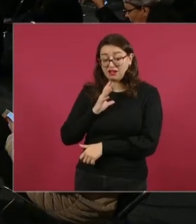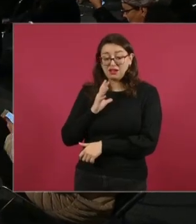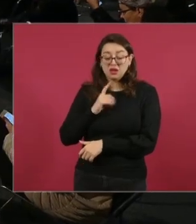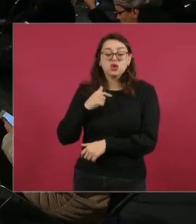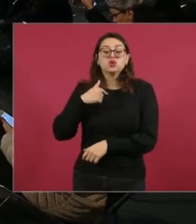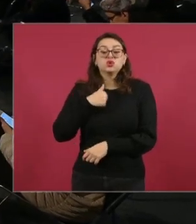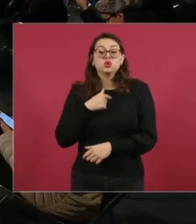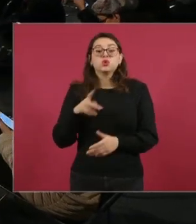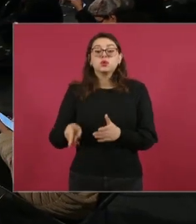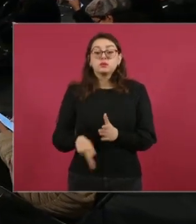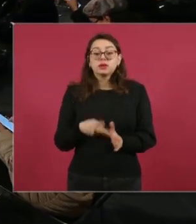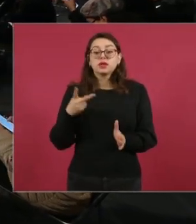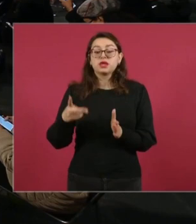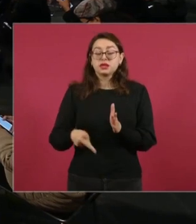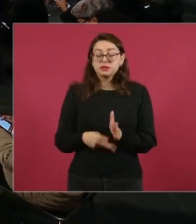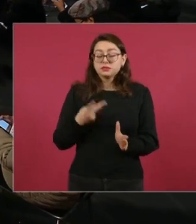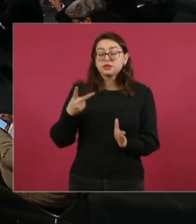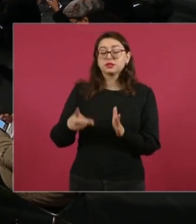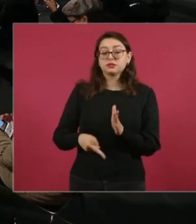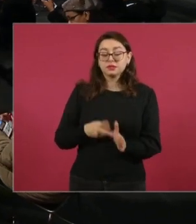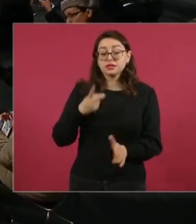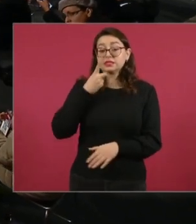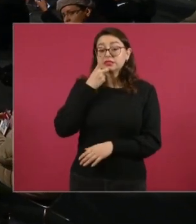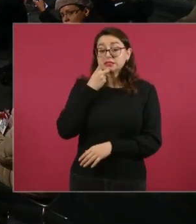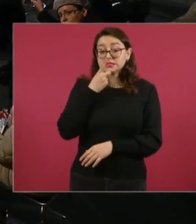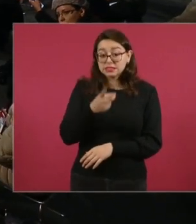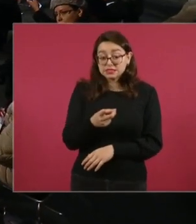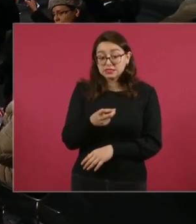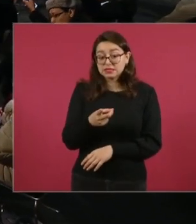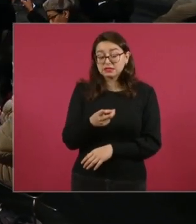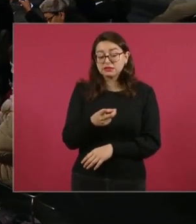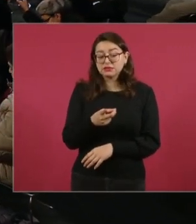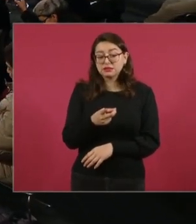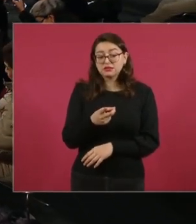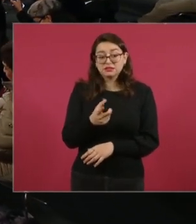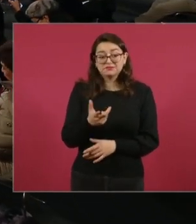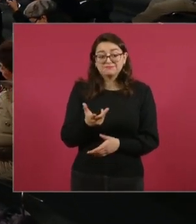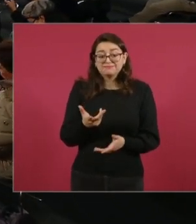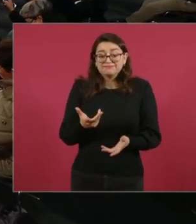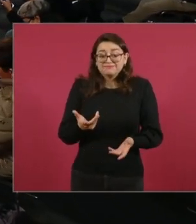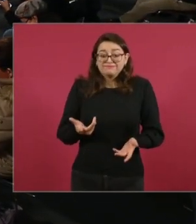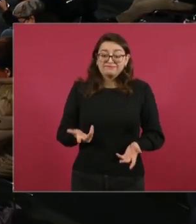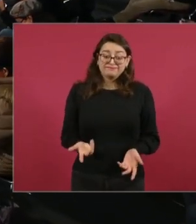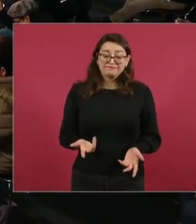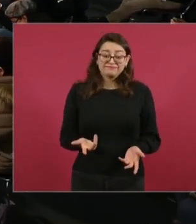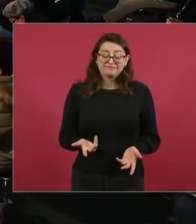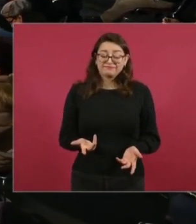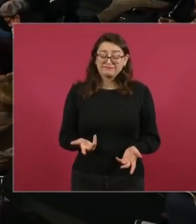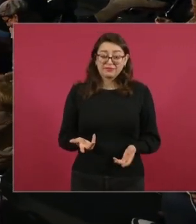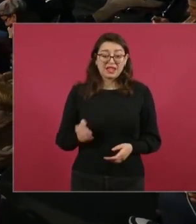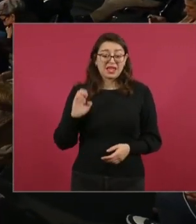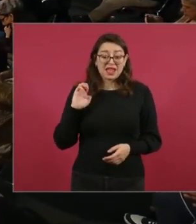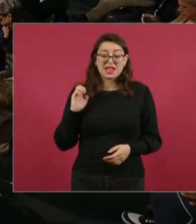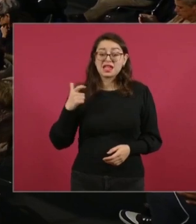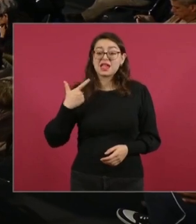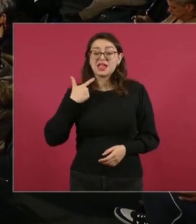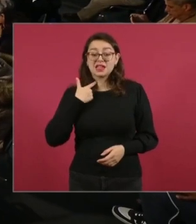dicho varias veces, fueron crueles